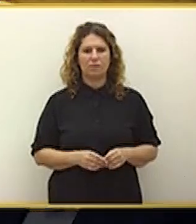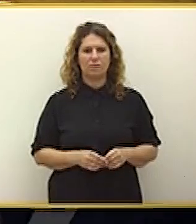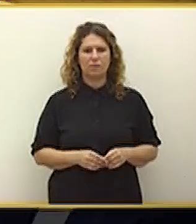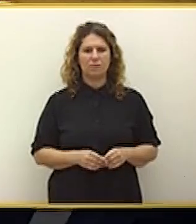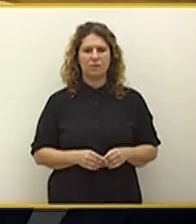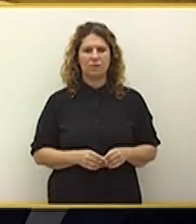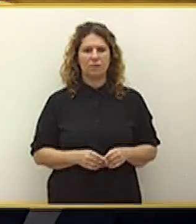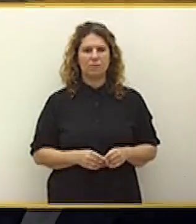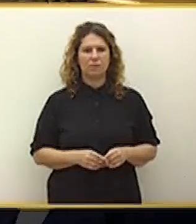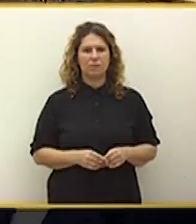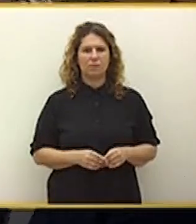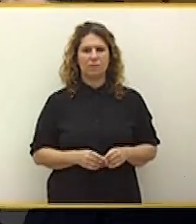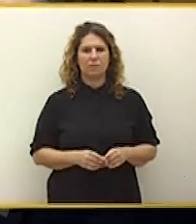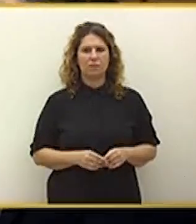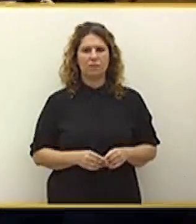Muchas gracias. Gracias.